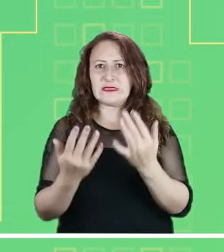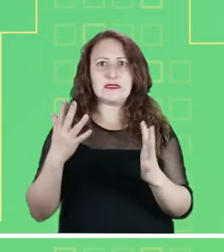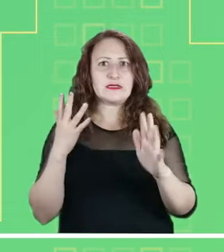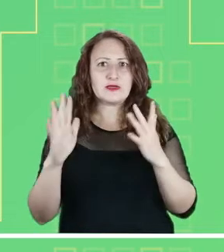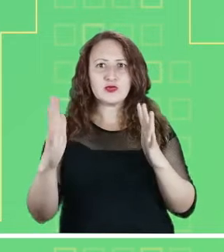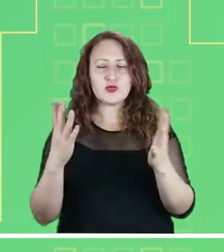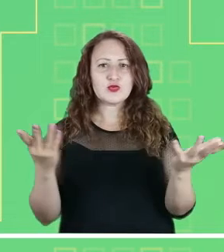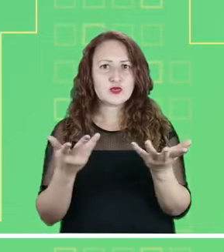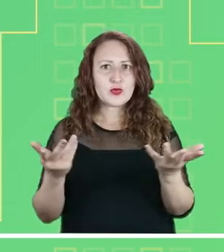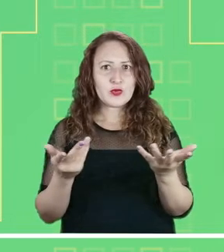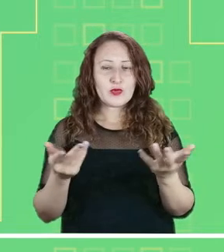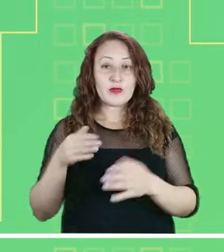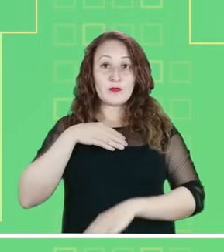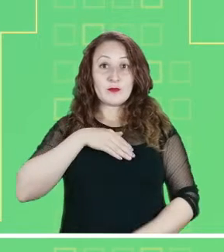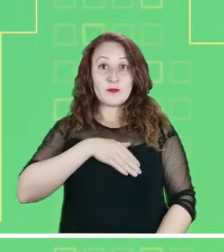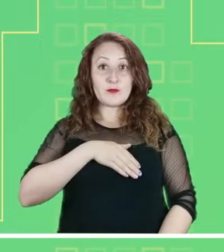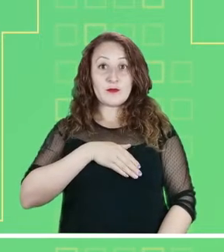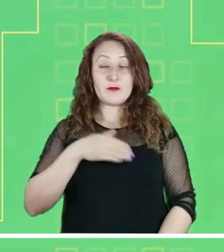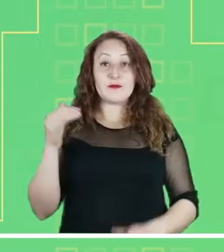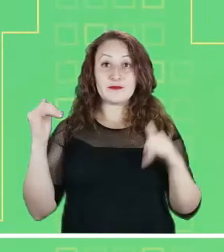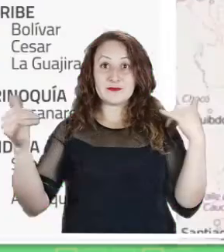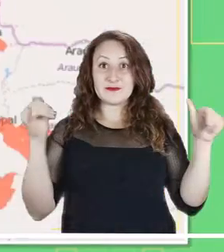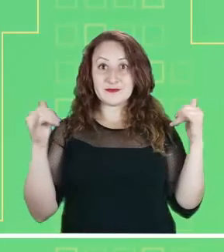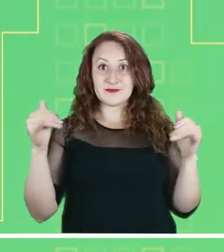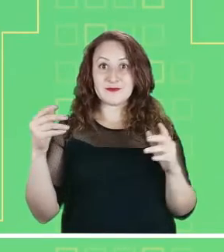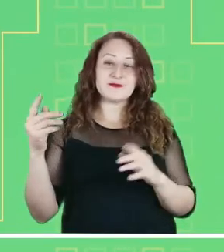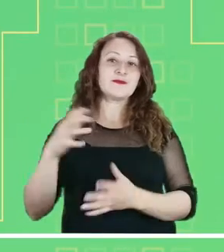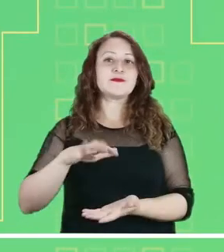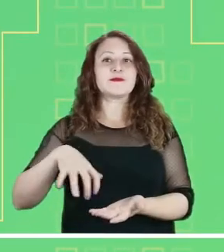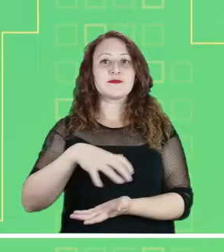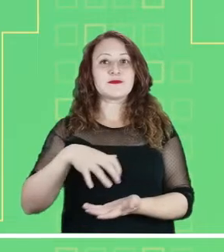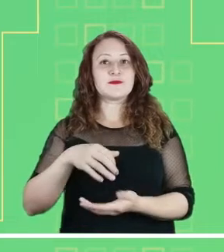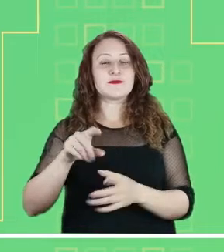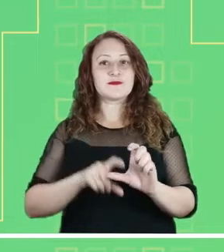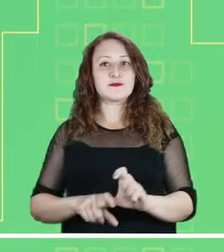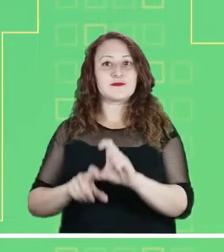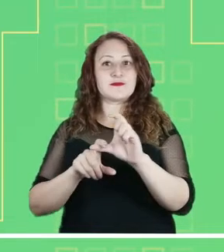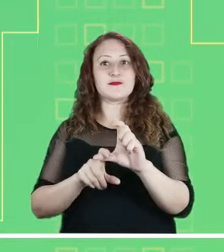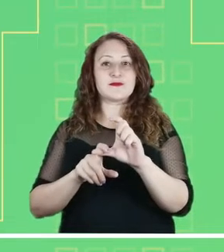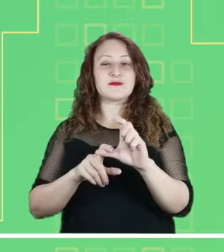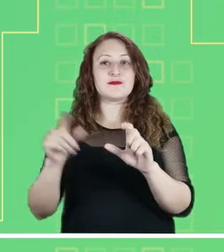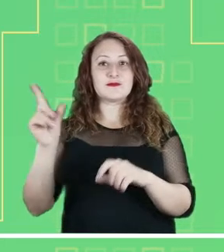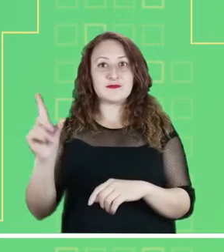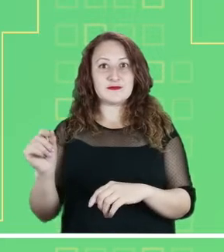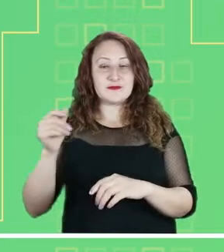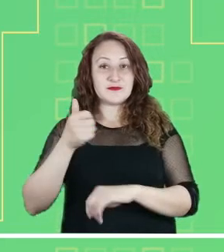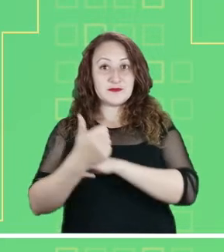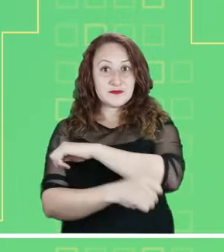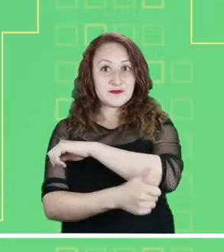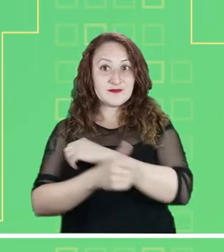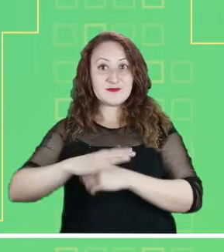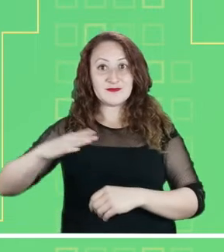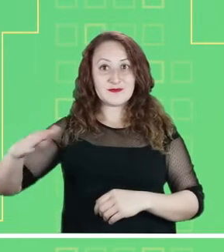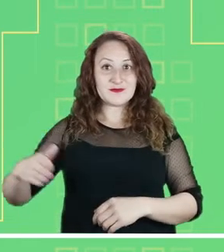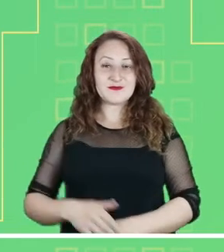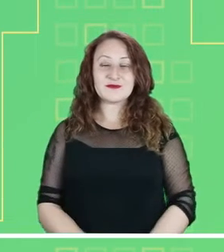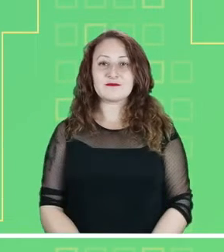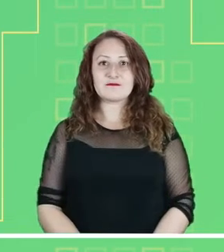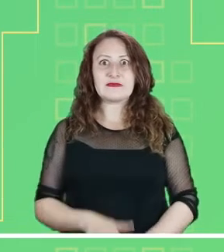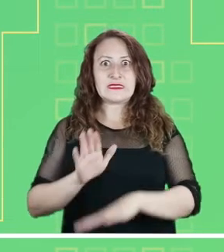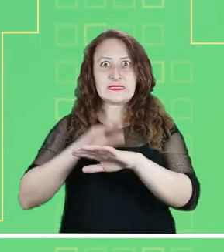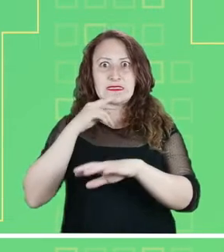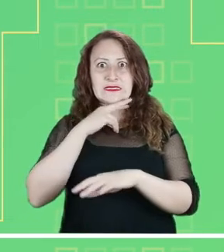Padilla, Puerto Tejada y Corinto. Alerta roja por probabilidad de incendios en la cobertura vegetal de algunos sectores de Bolívar, Casanares,